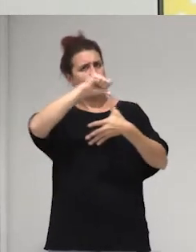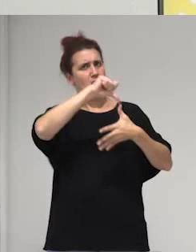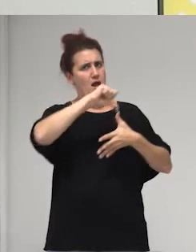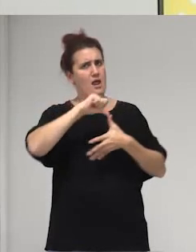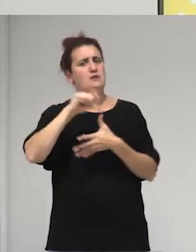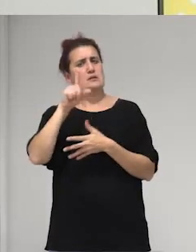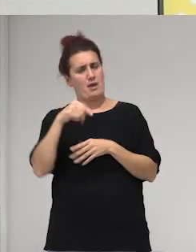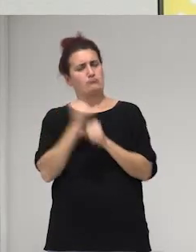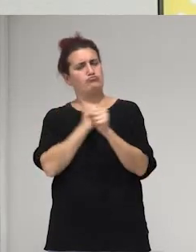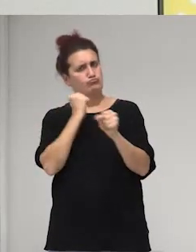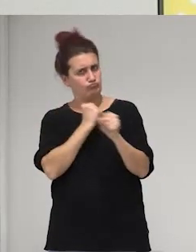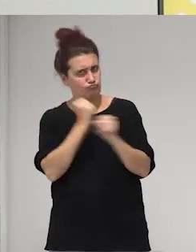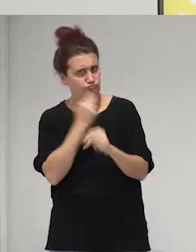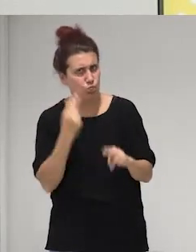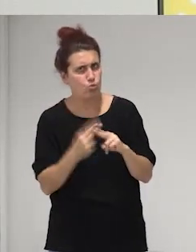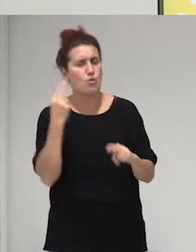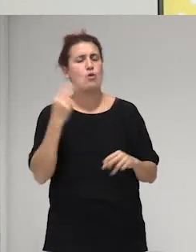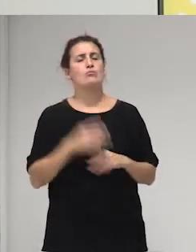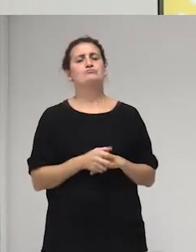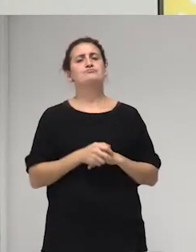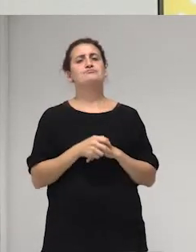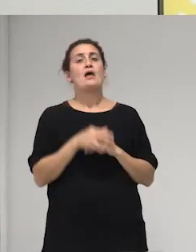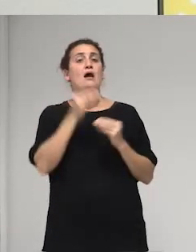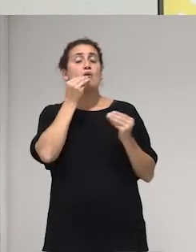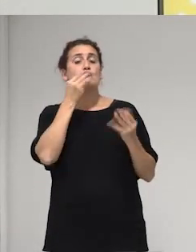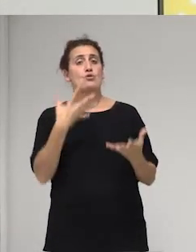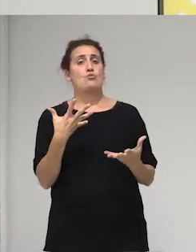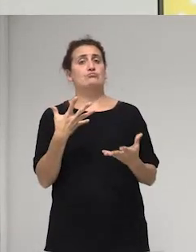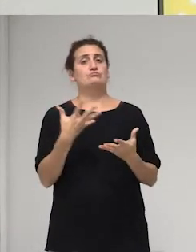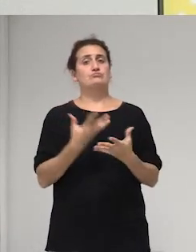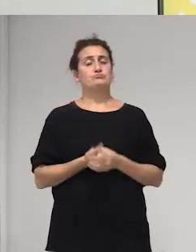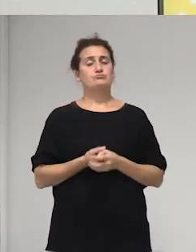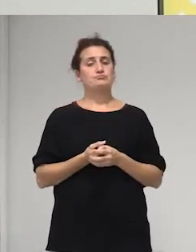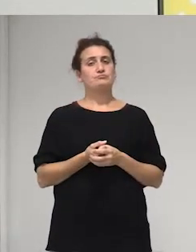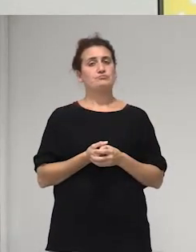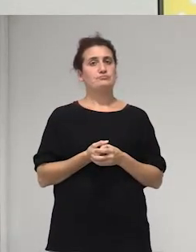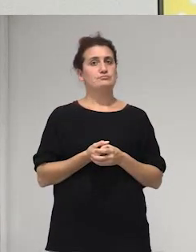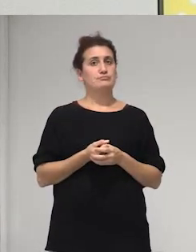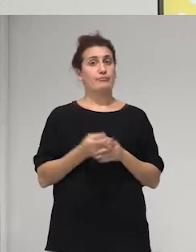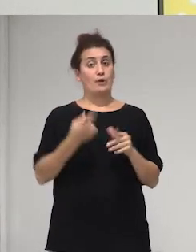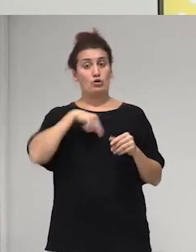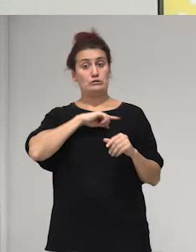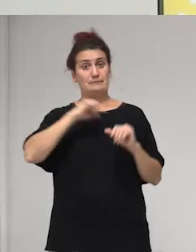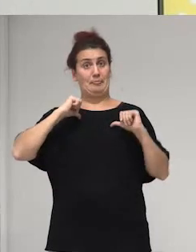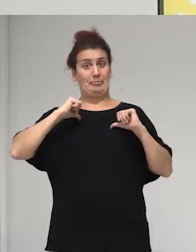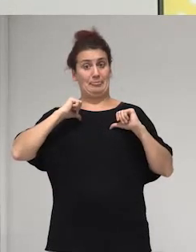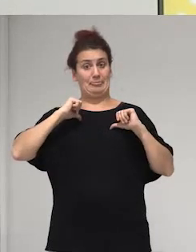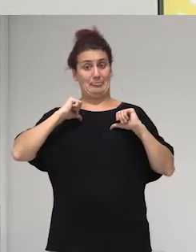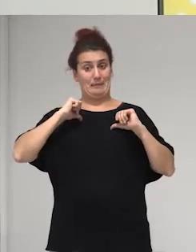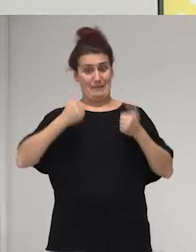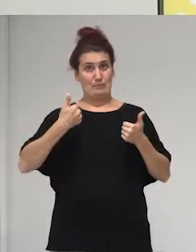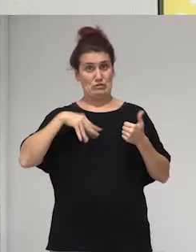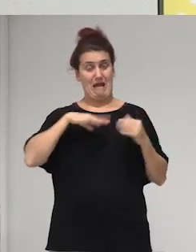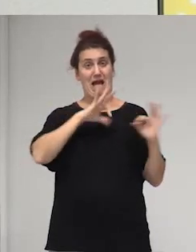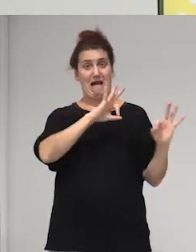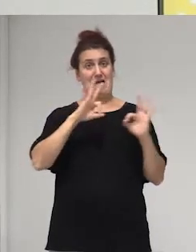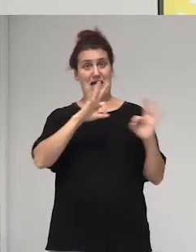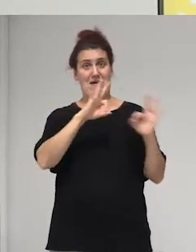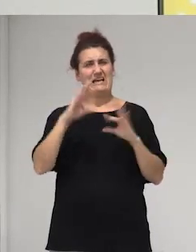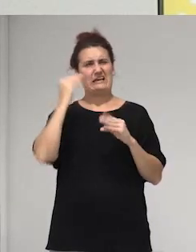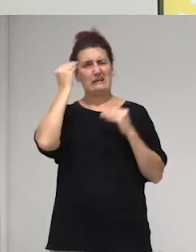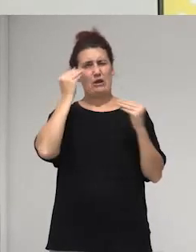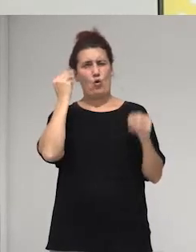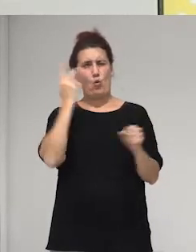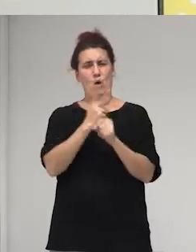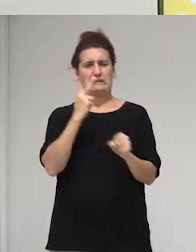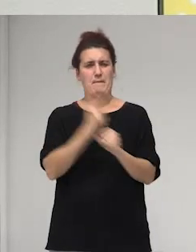caribe y bueno cuando empezamos a organizarnos creo en Guatemala